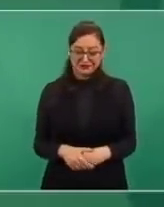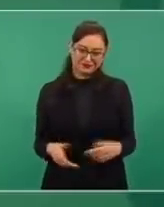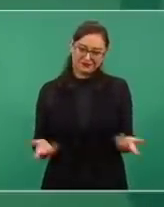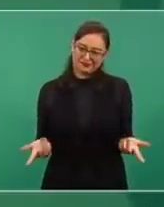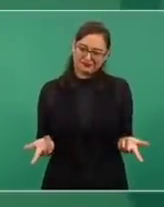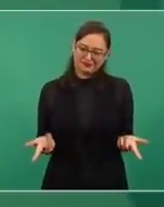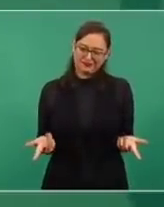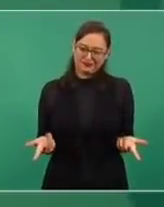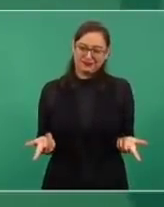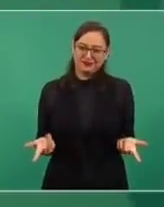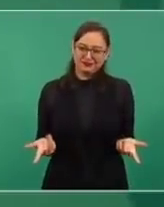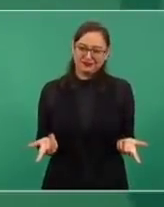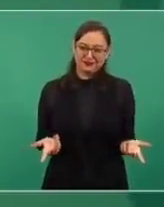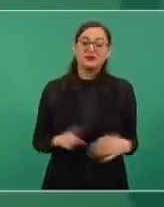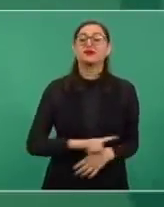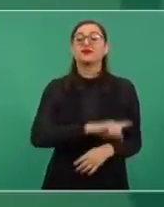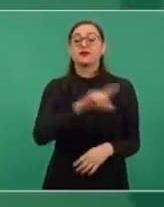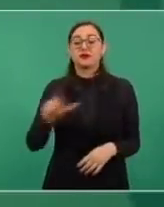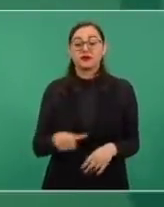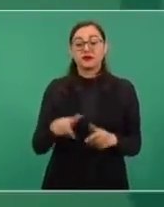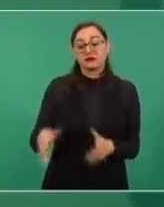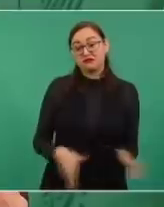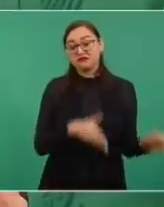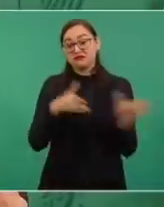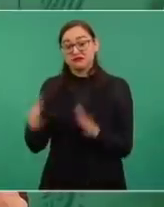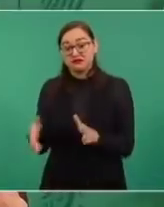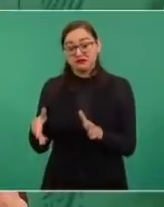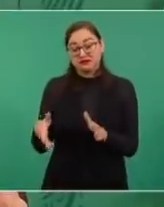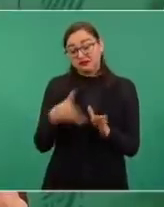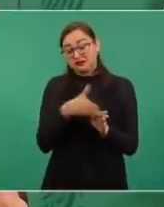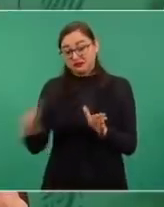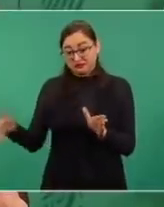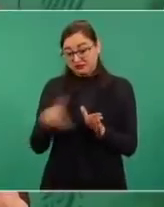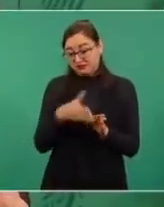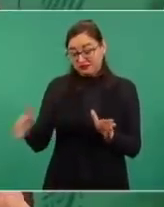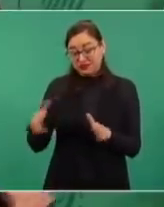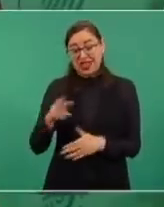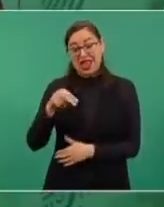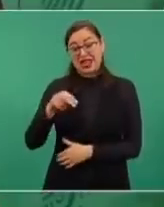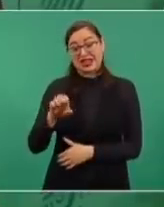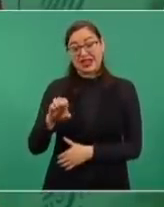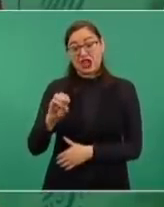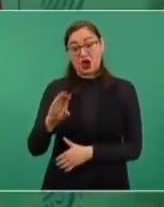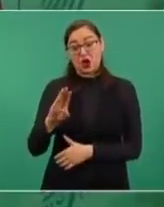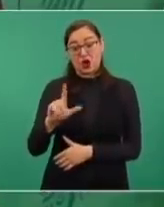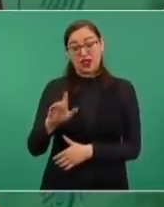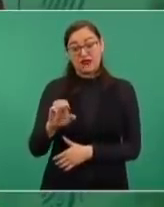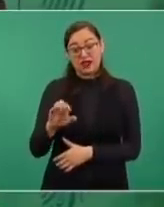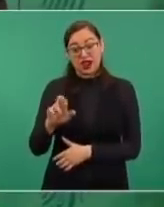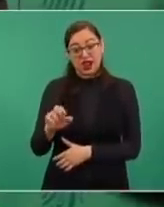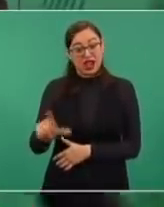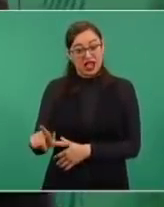imagínense lo que pasó en el periodo neoliberal, en estos últimos